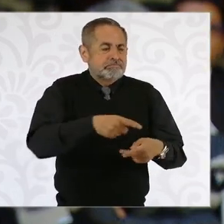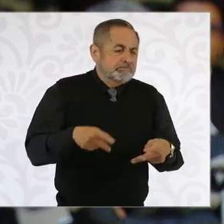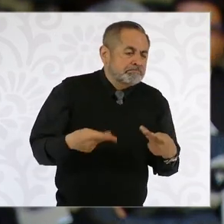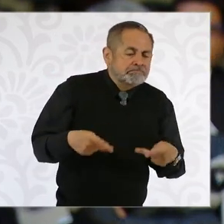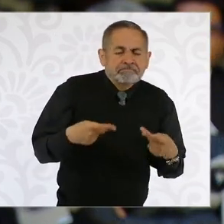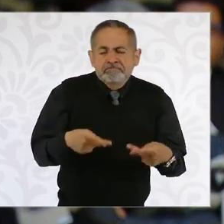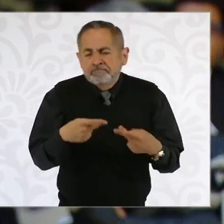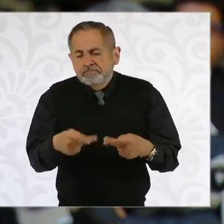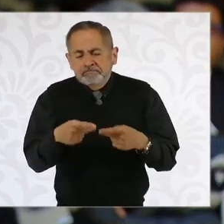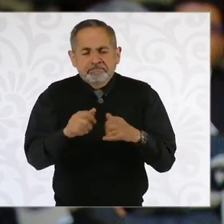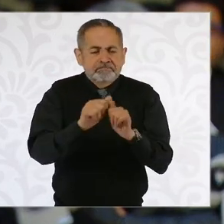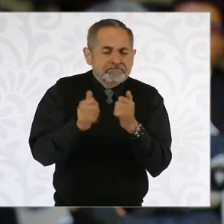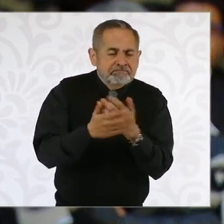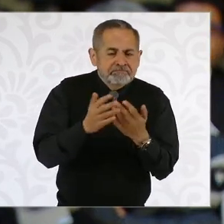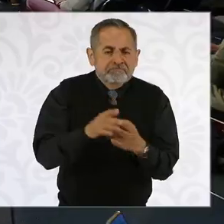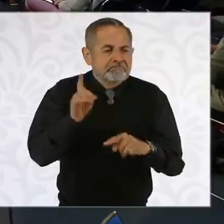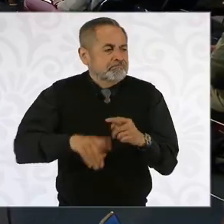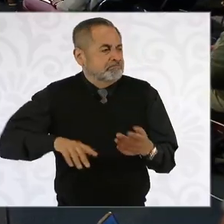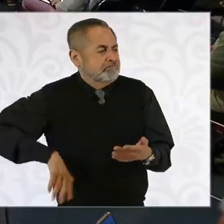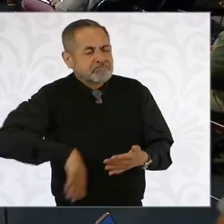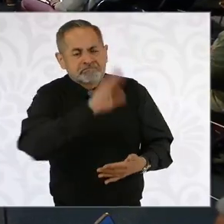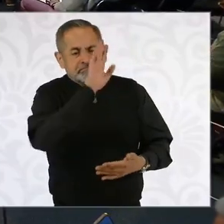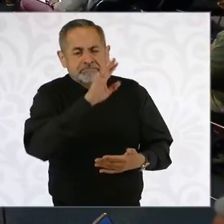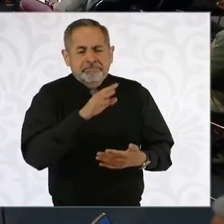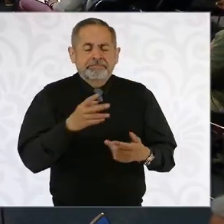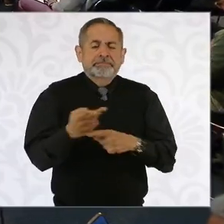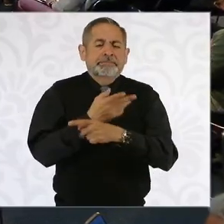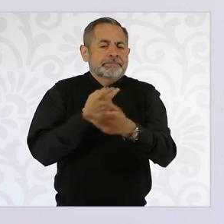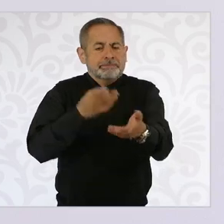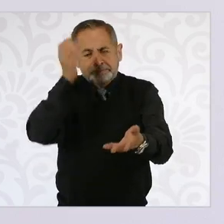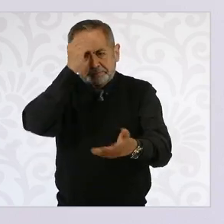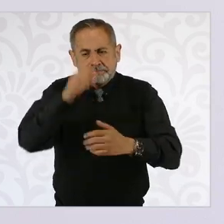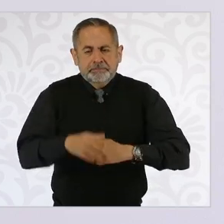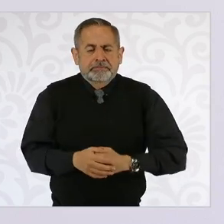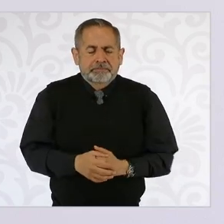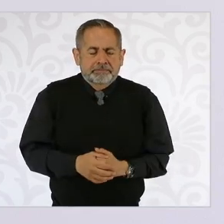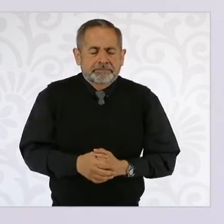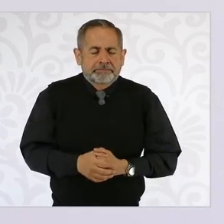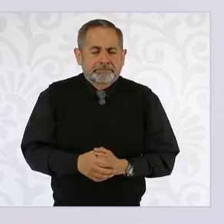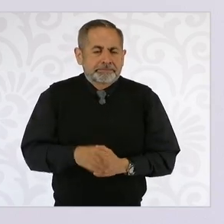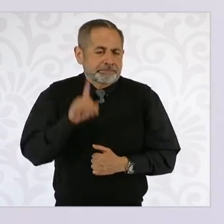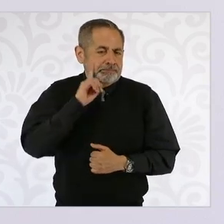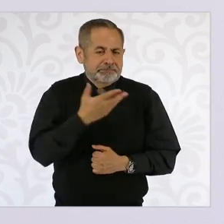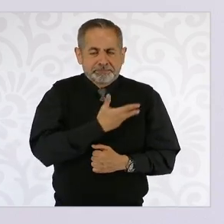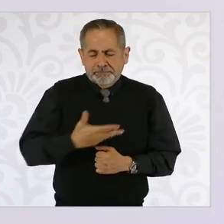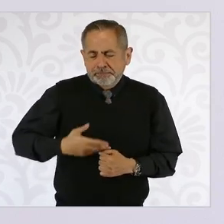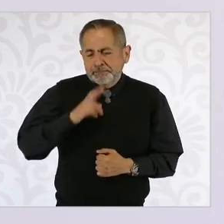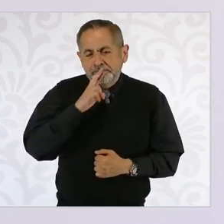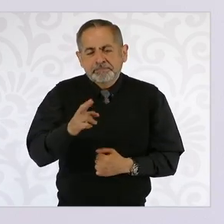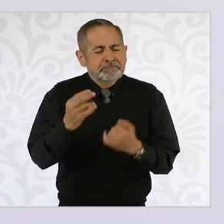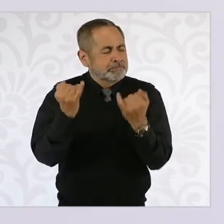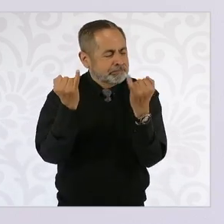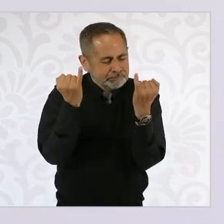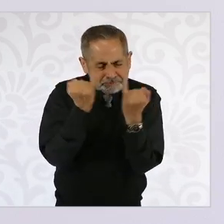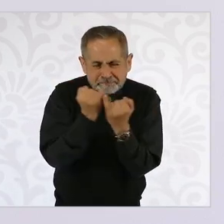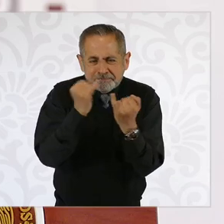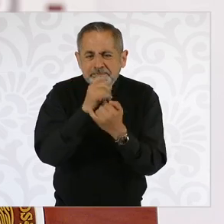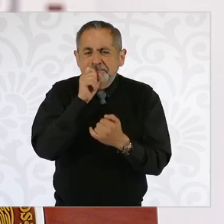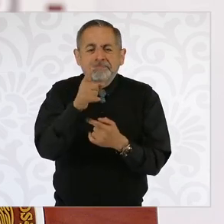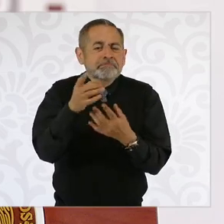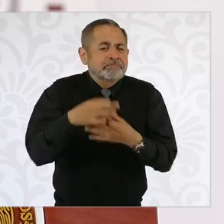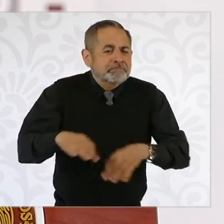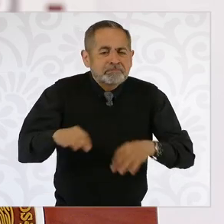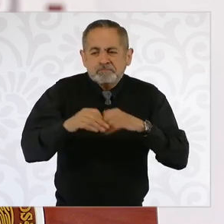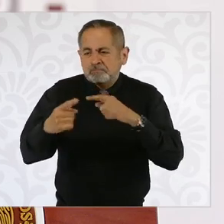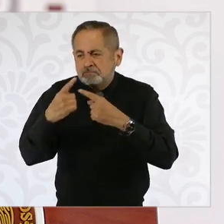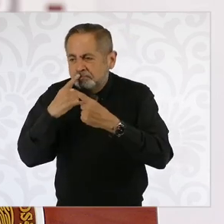artesanías? Muchas gracias. Igual es el diálogo, el diálogo siempre, por